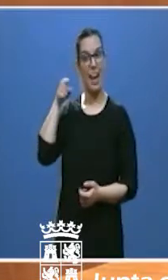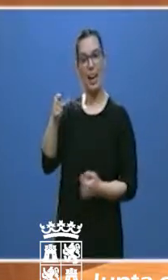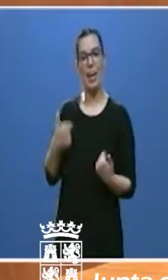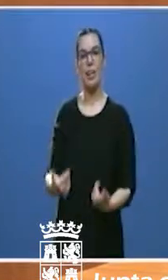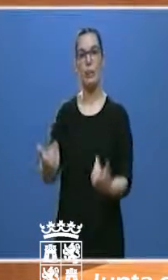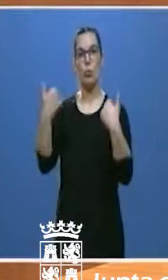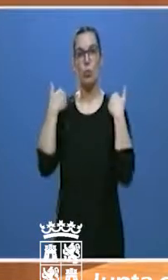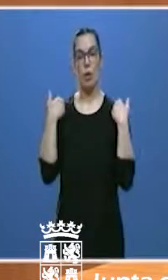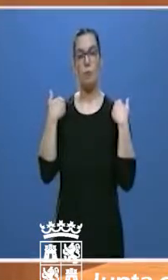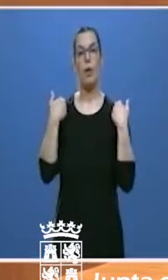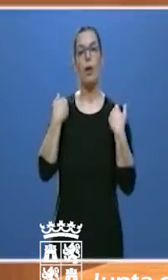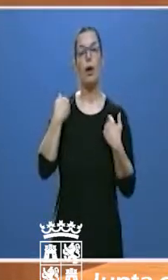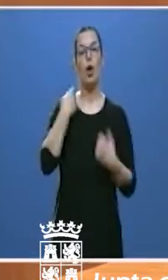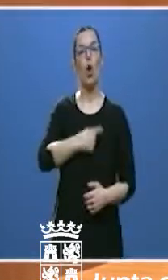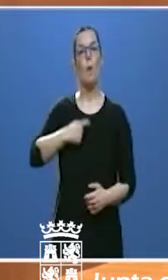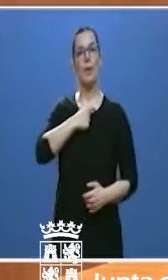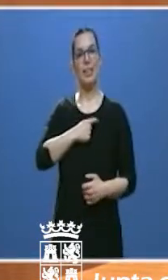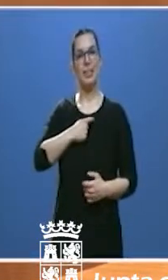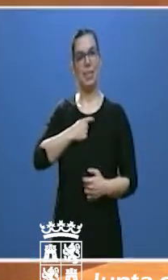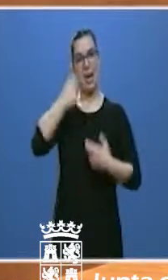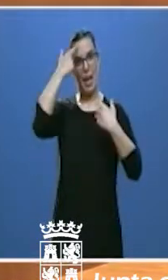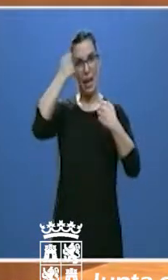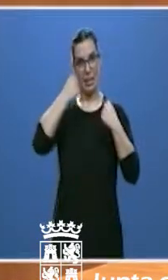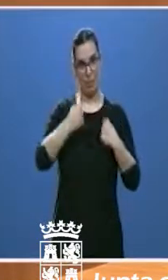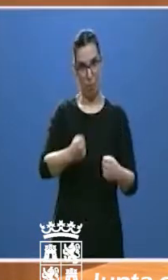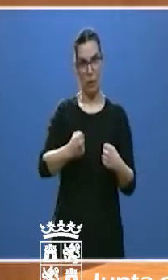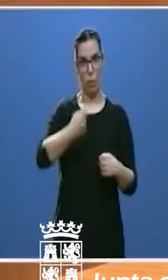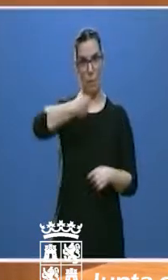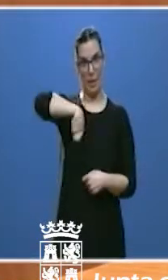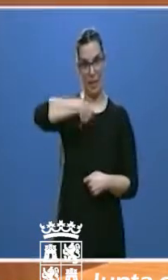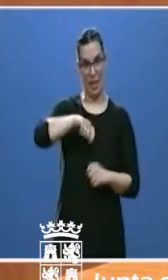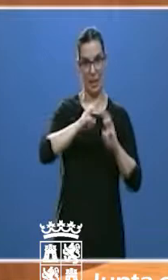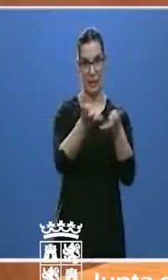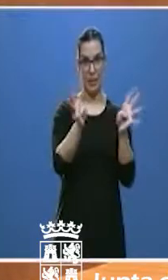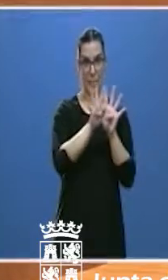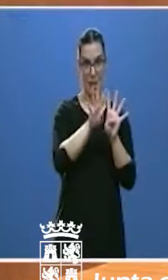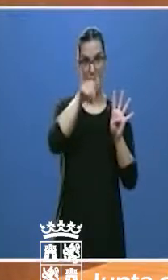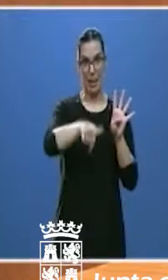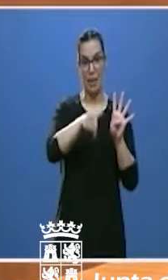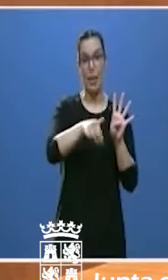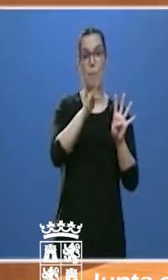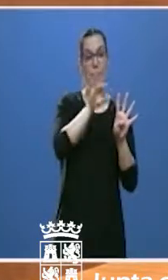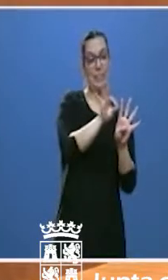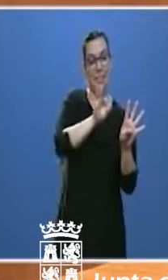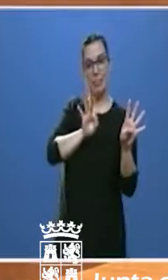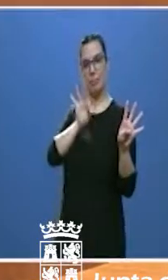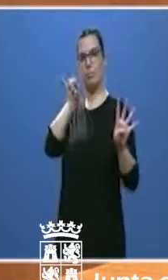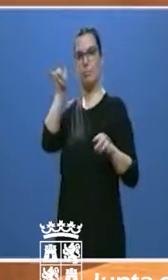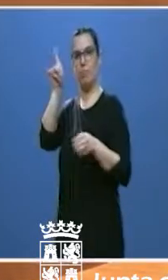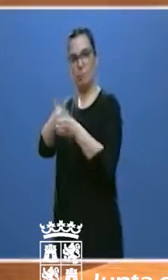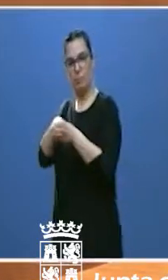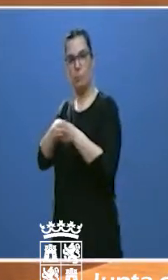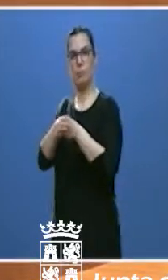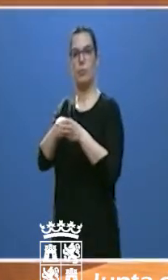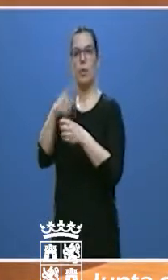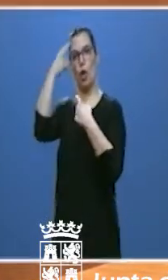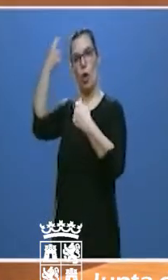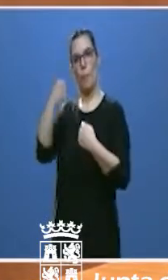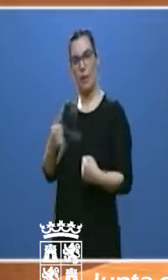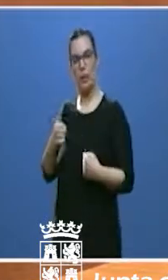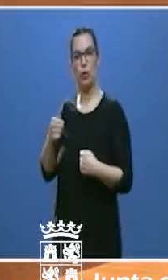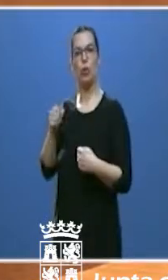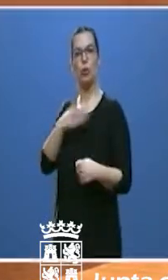Expertos y es el representante de Castilla y León en el Comité Nacional para la Desescalada. Y nos mantenemos en